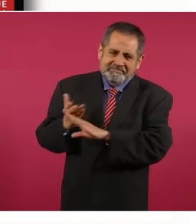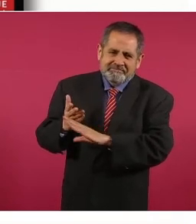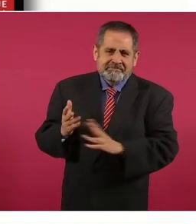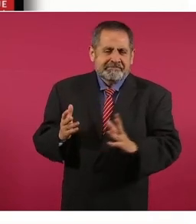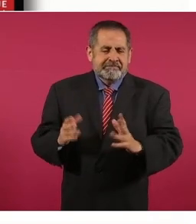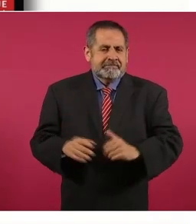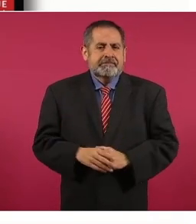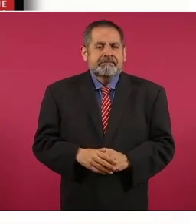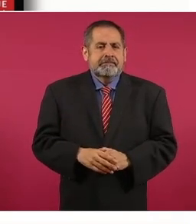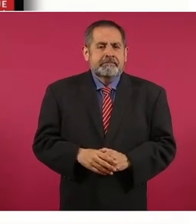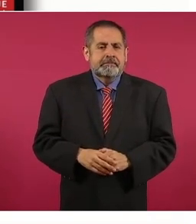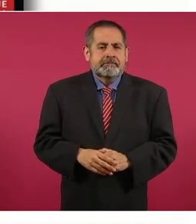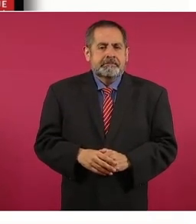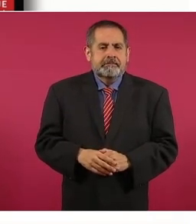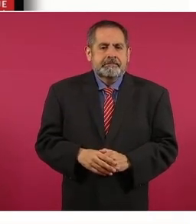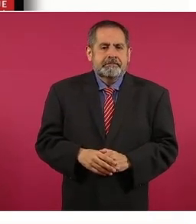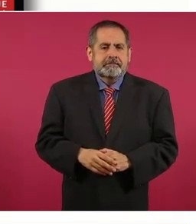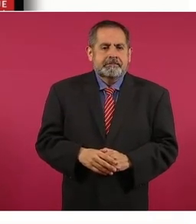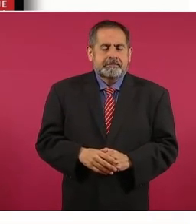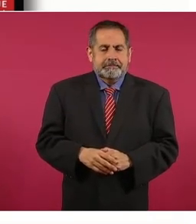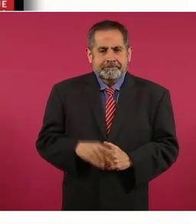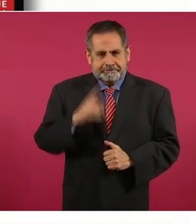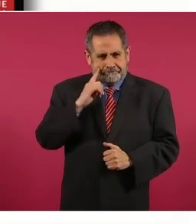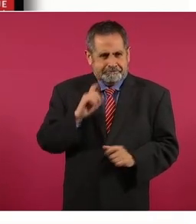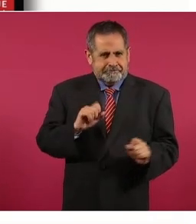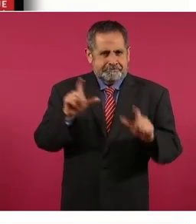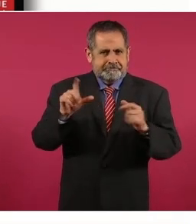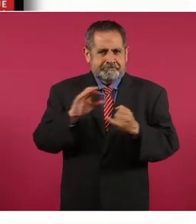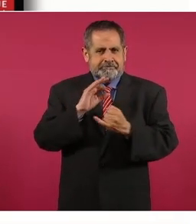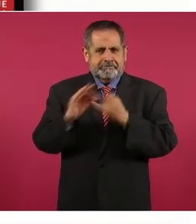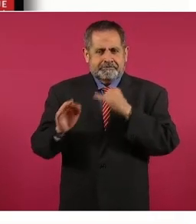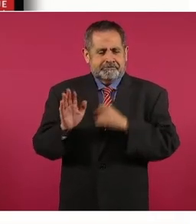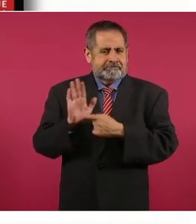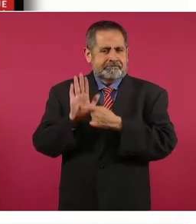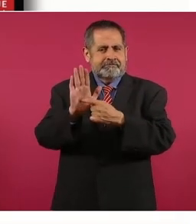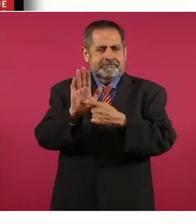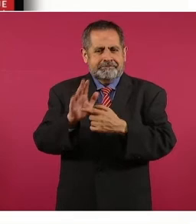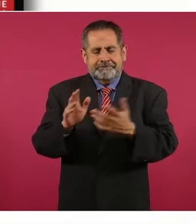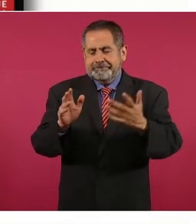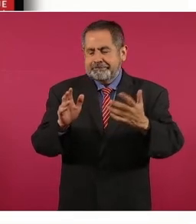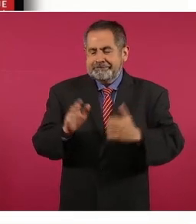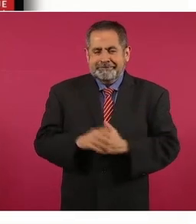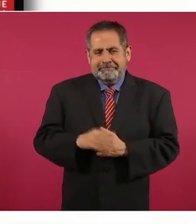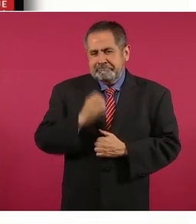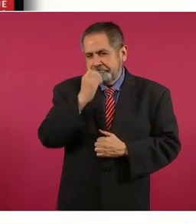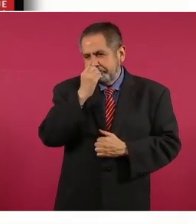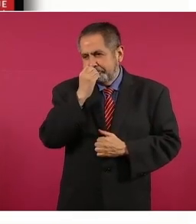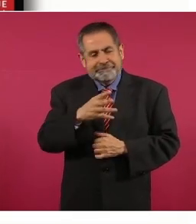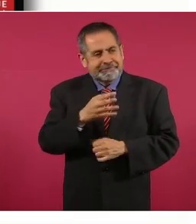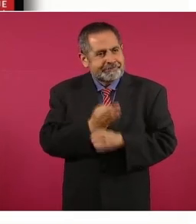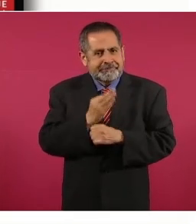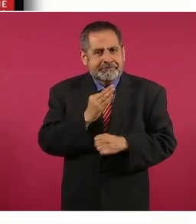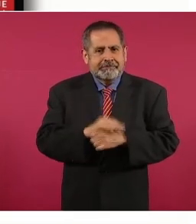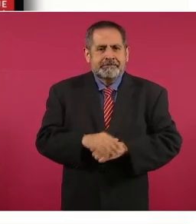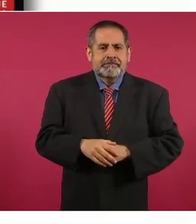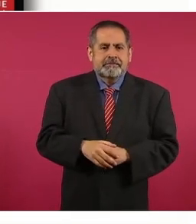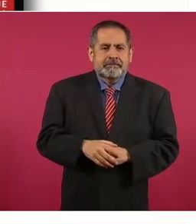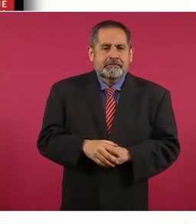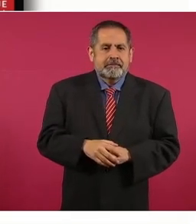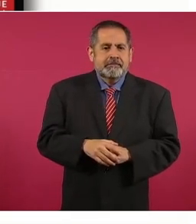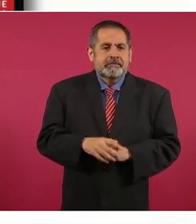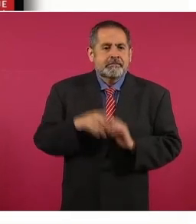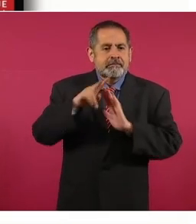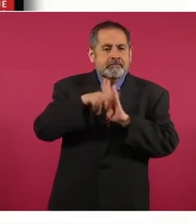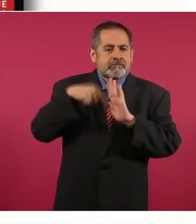bueno, les dejamos esta última noticia que nos pareció una verdadera joya. Video fake por